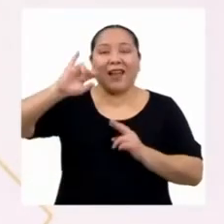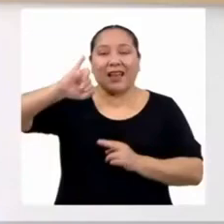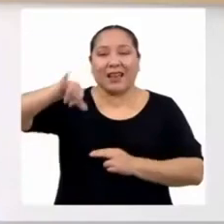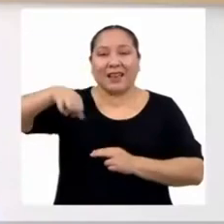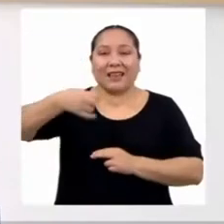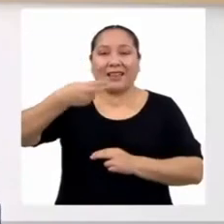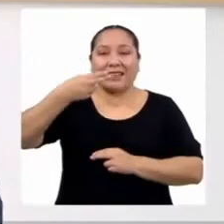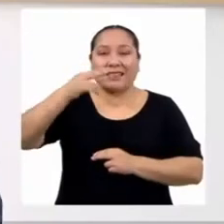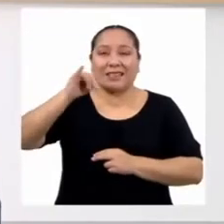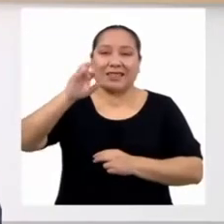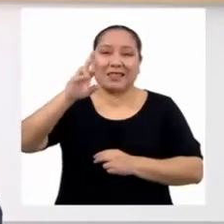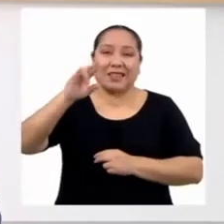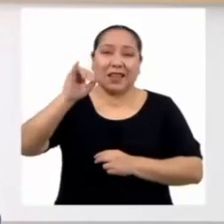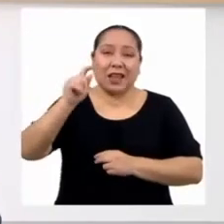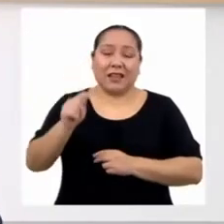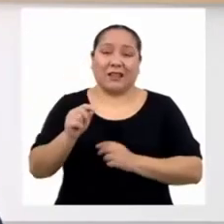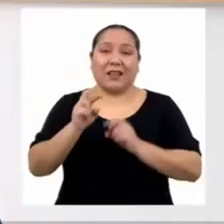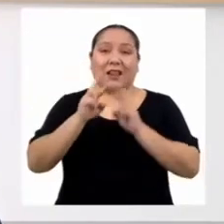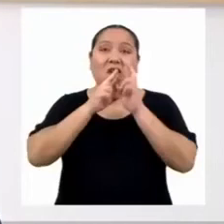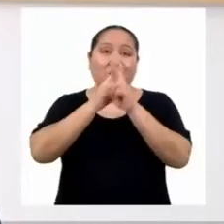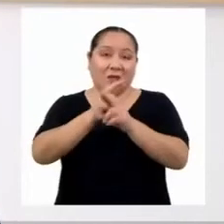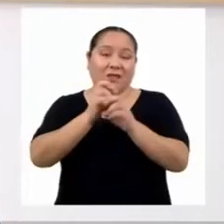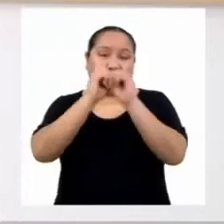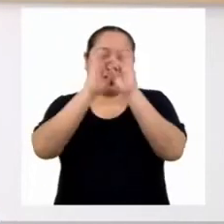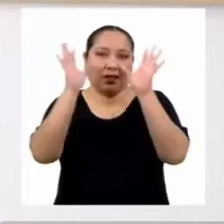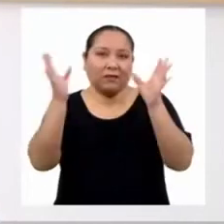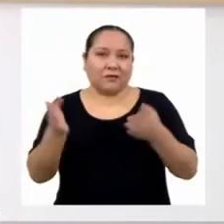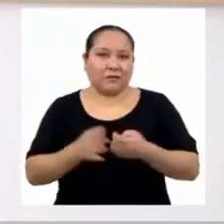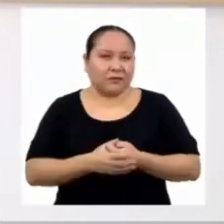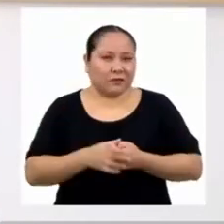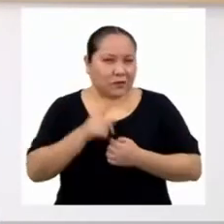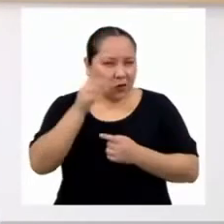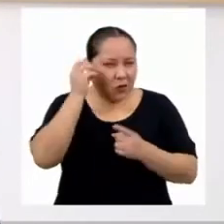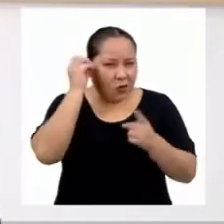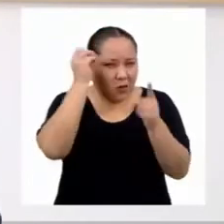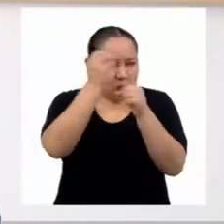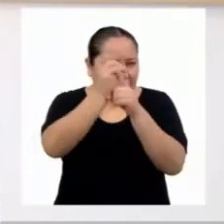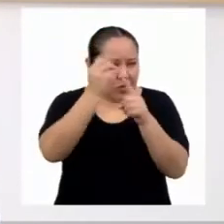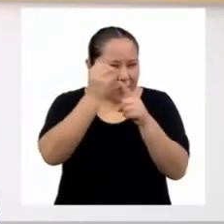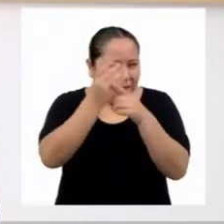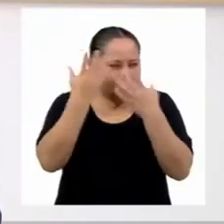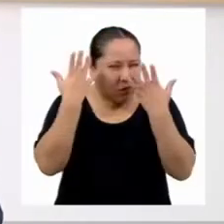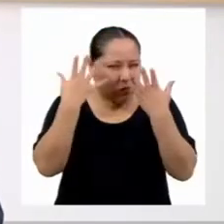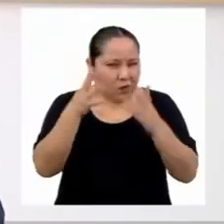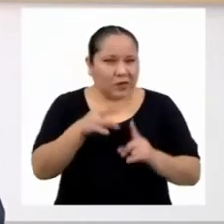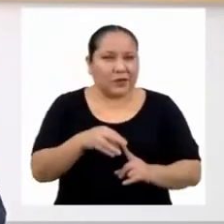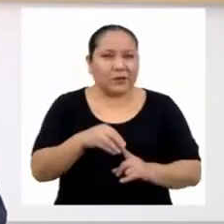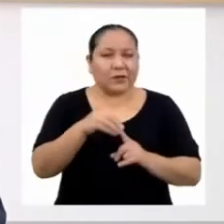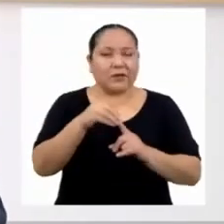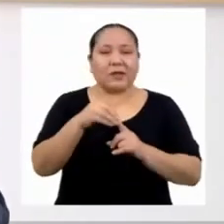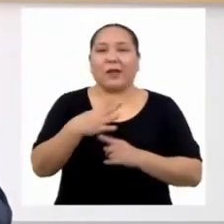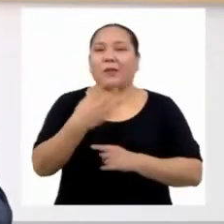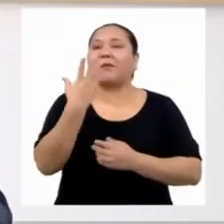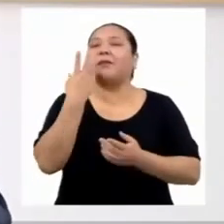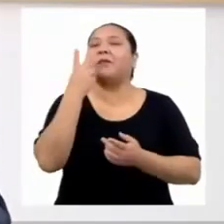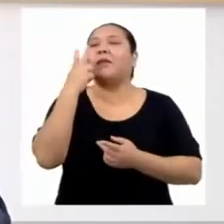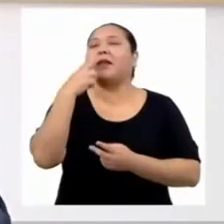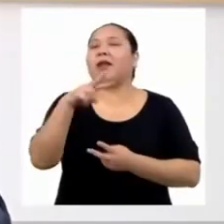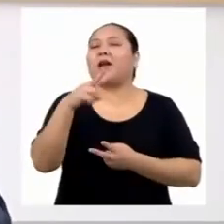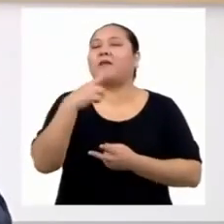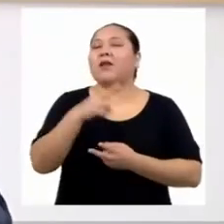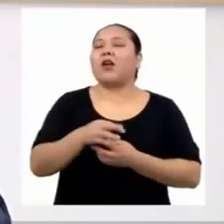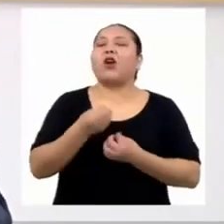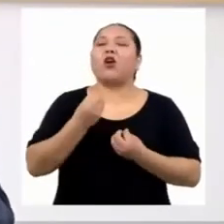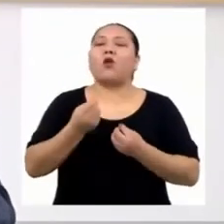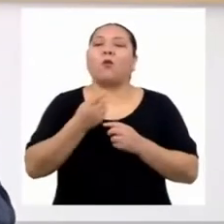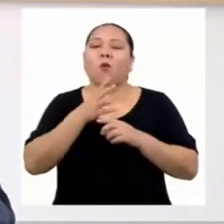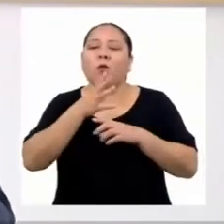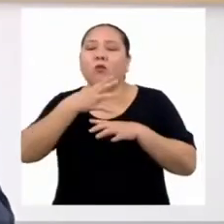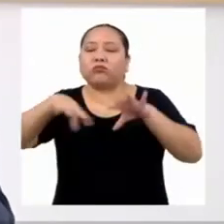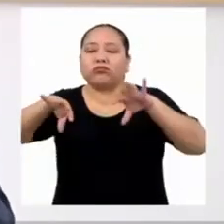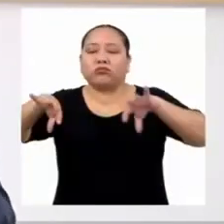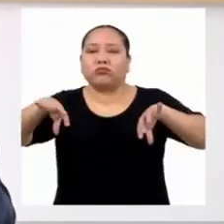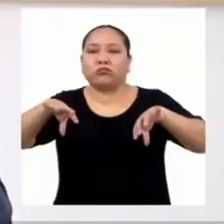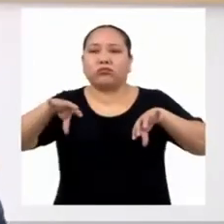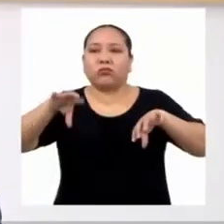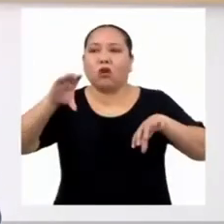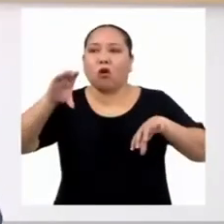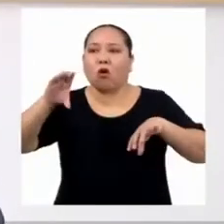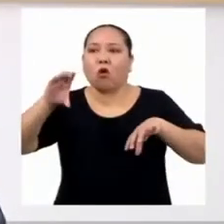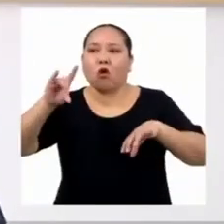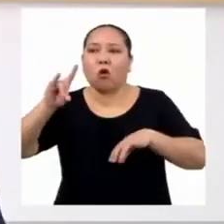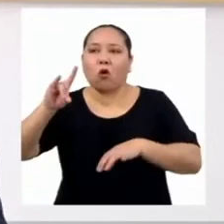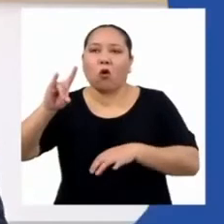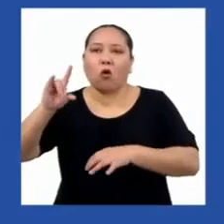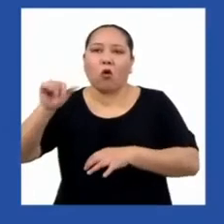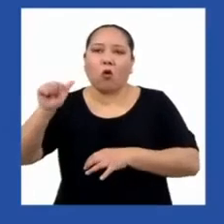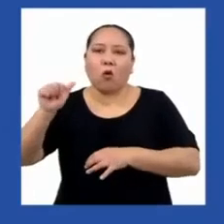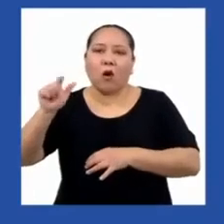clara. Pues quiero proponerles un pequeño reto especial ahora mismo, para ver cómo están diferenciando las variables cuantitativas y